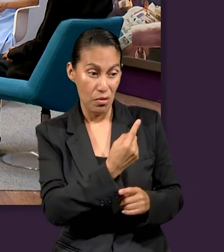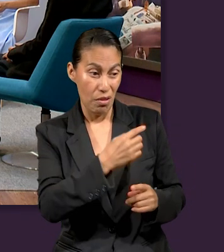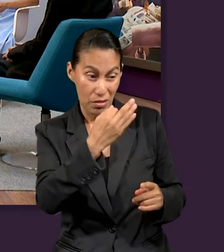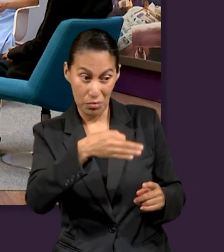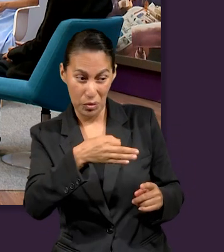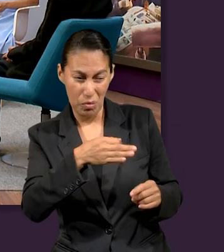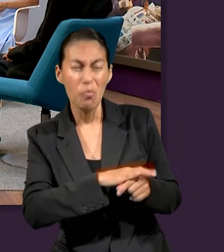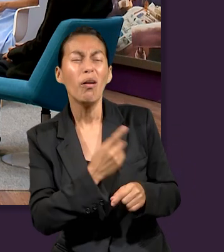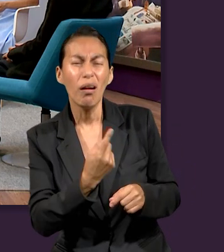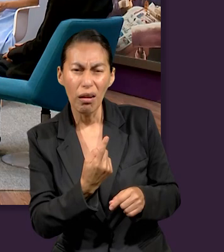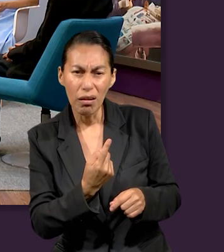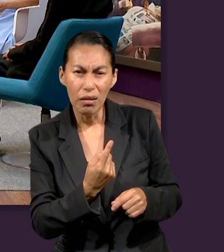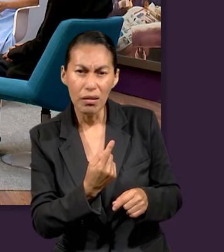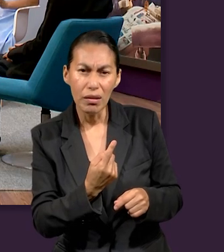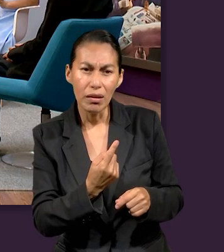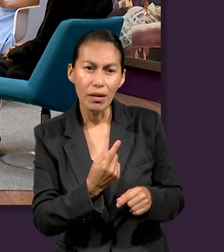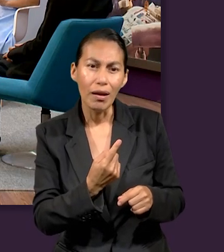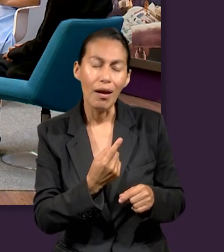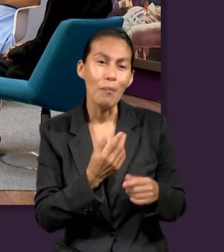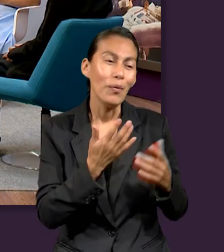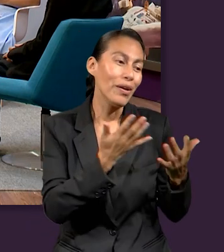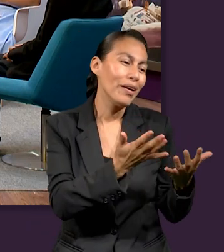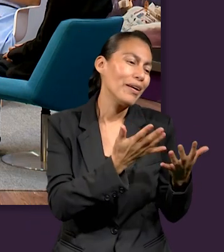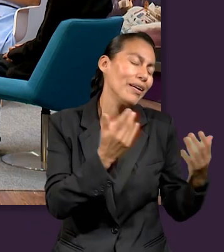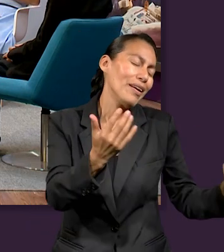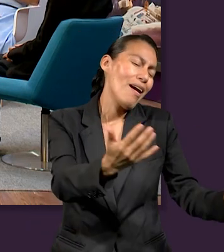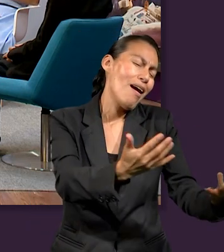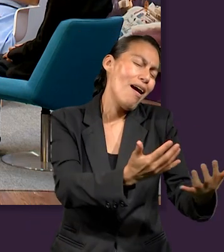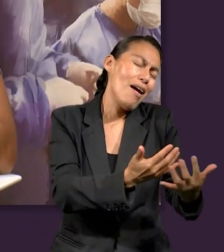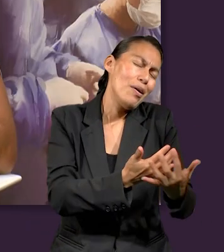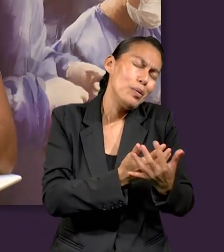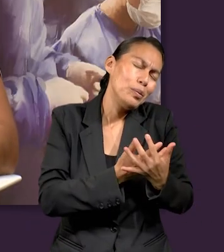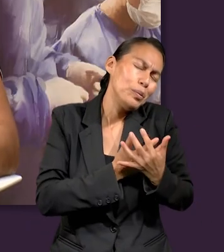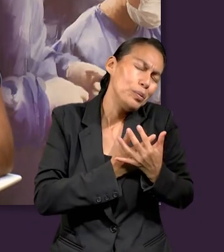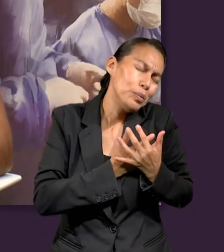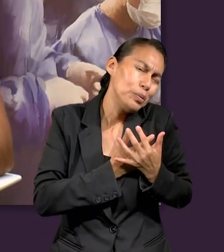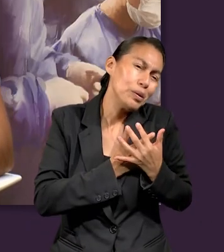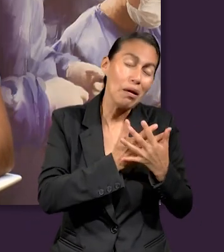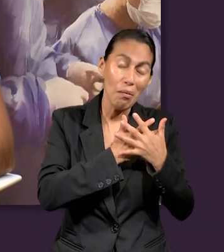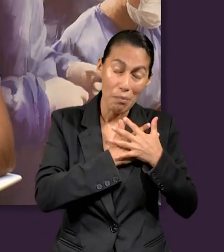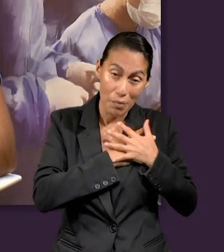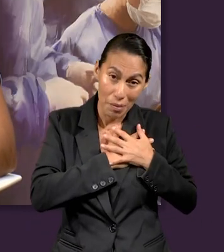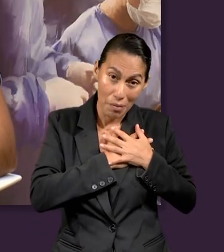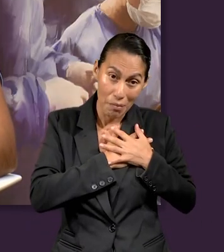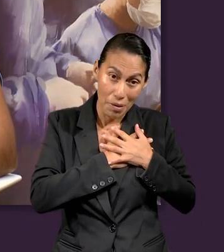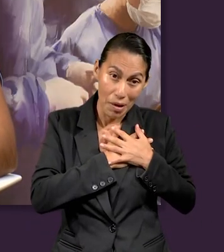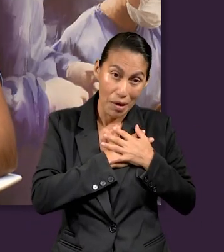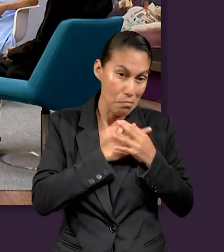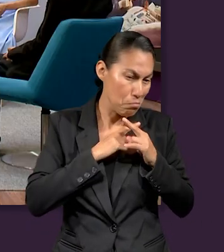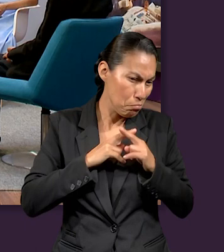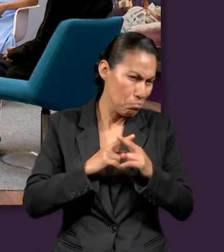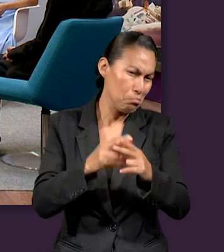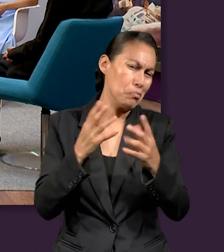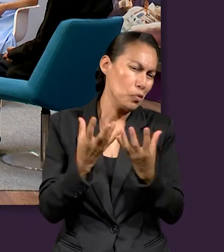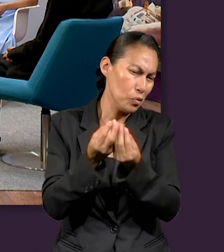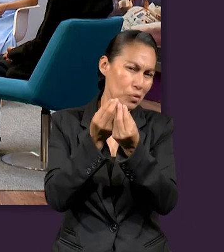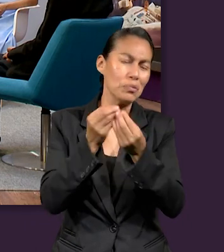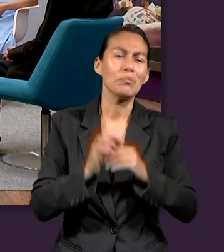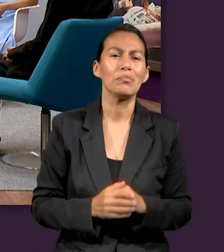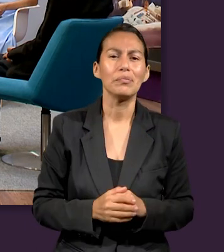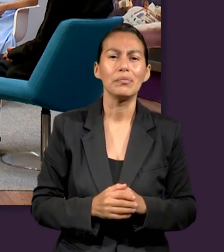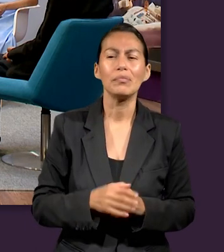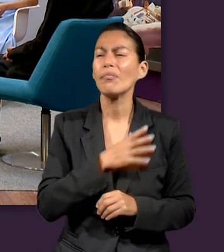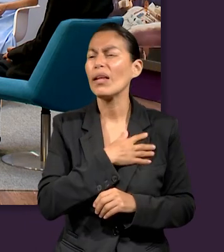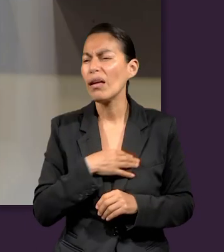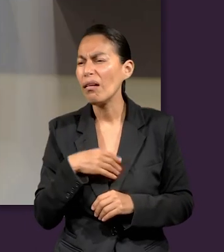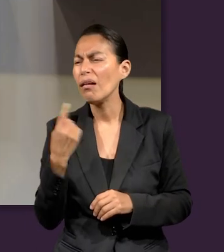¿Por qué lo amaba? Porque deseaba tenerlo también con él. Deseaba también tenerlo con él. ¿Y qué fue lo que hizo el hijo